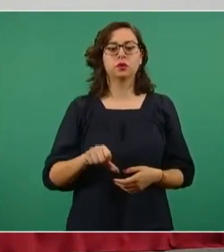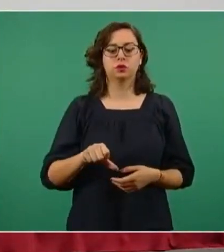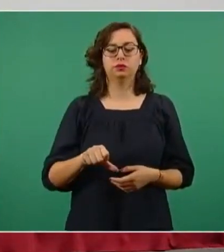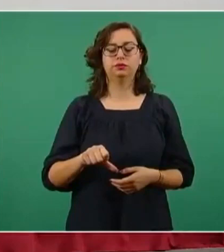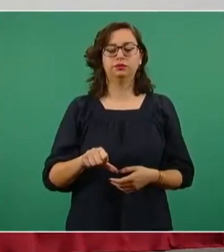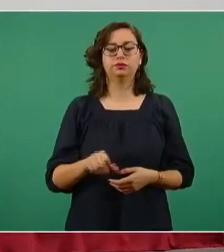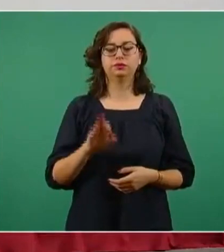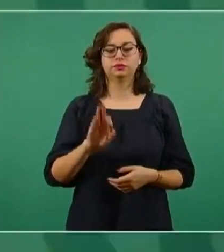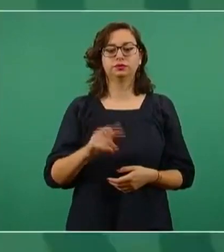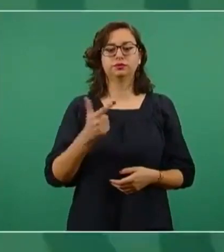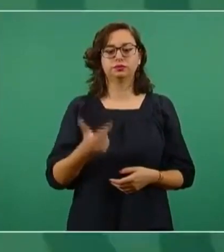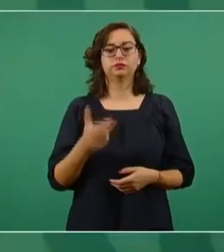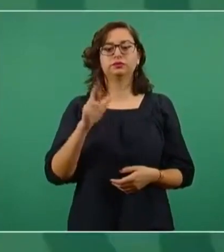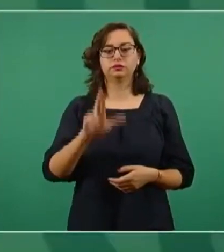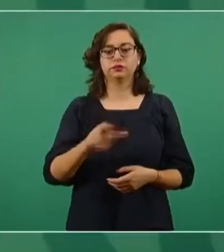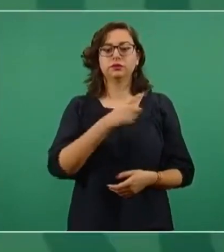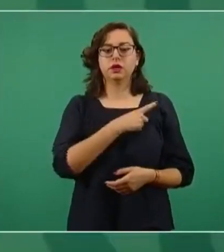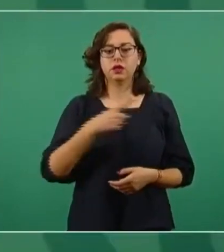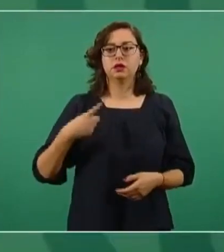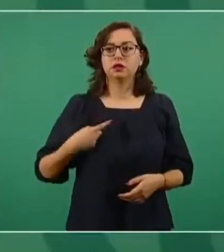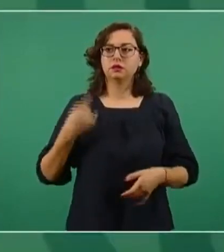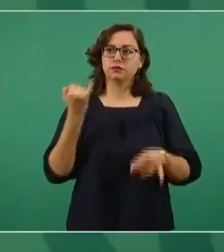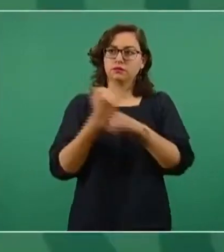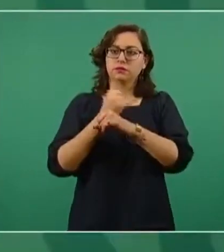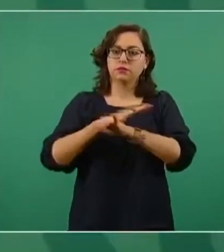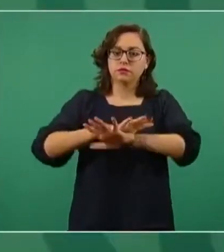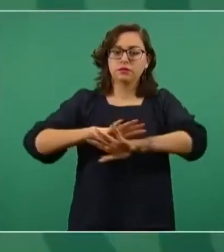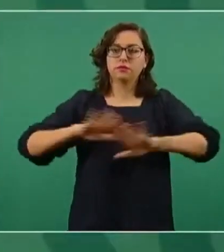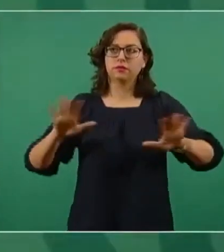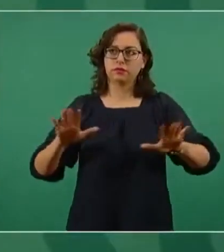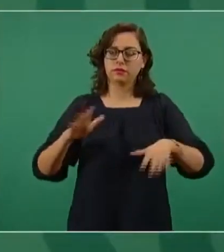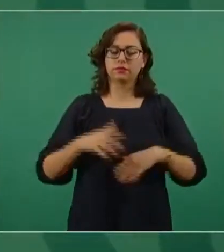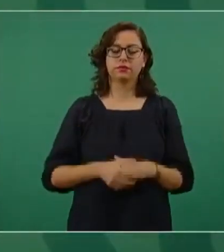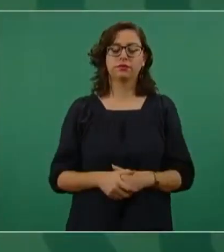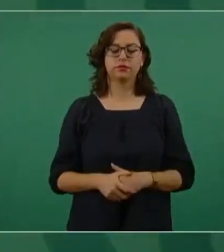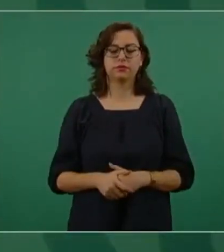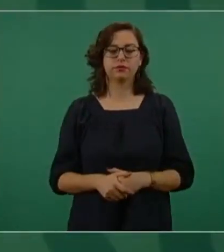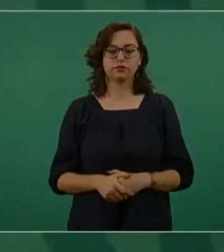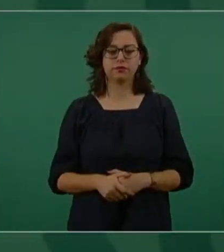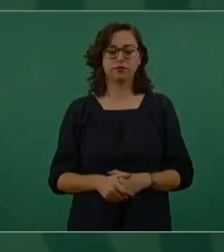dé un informe sobre esta situación.